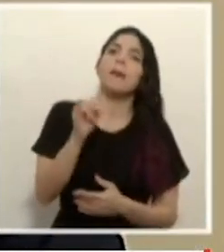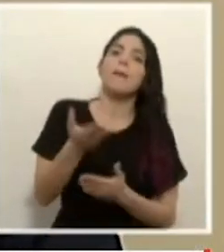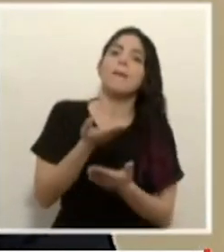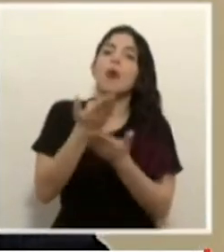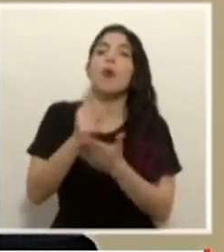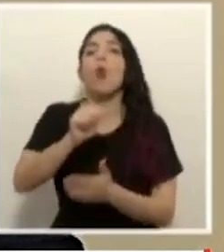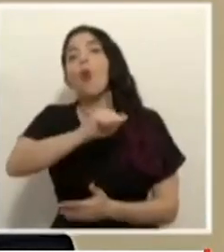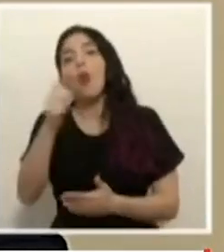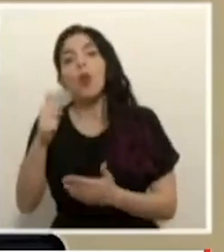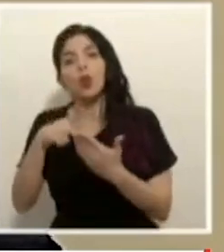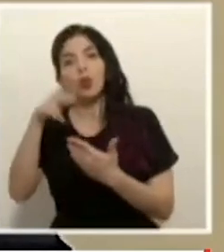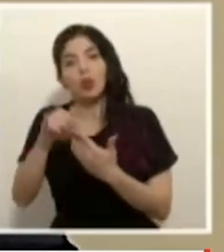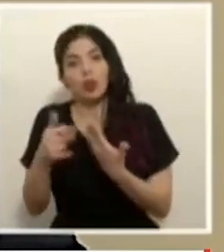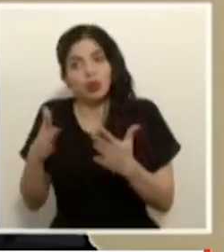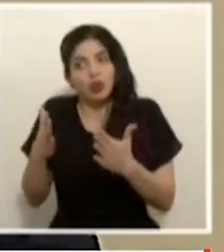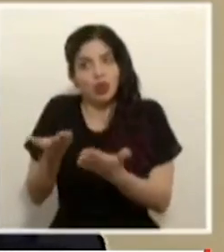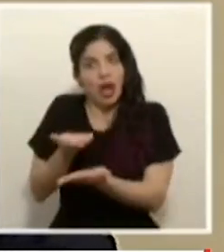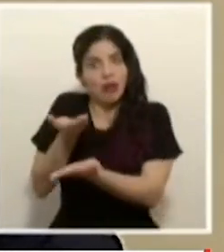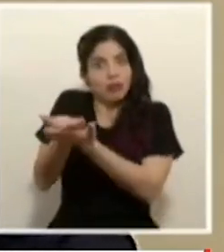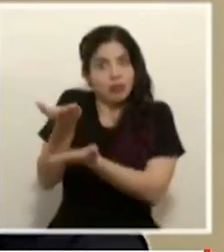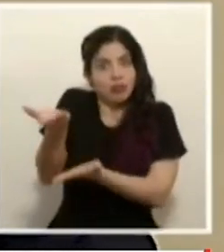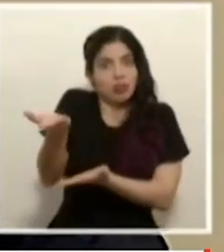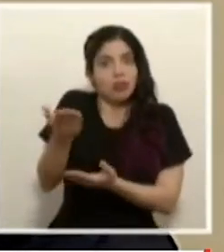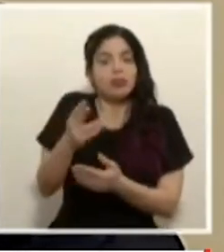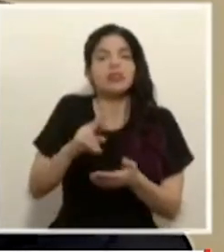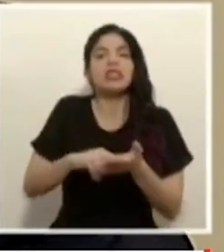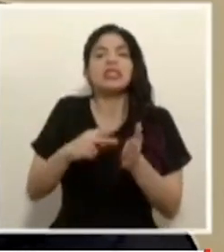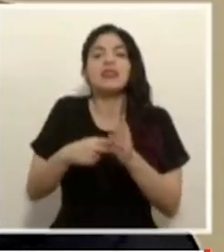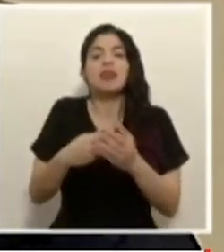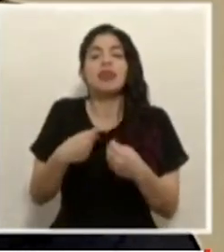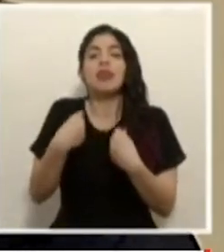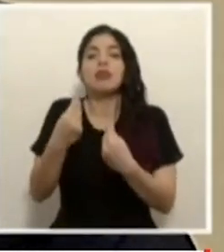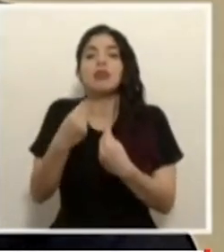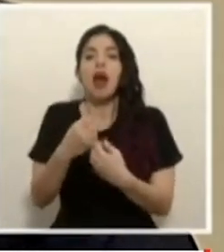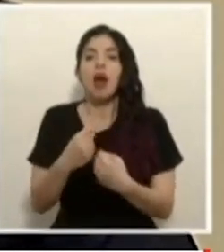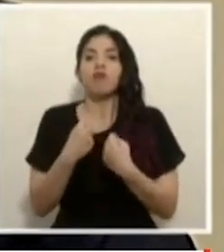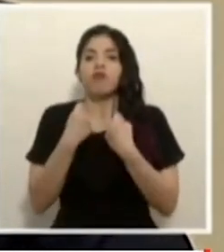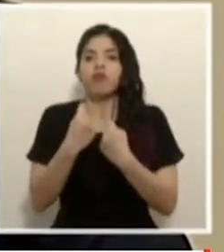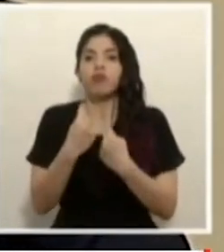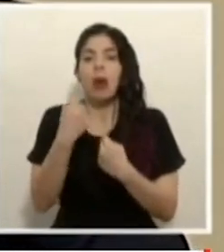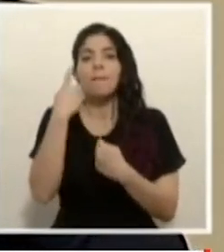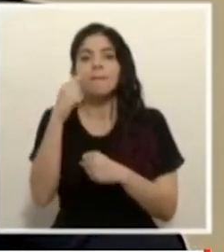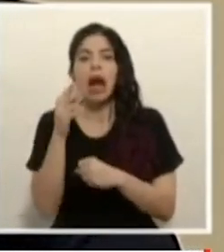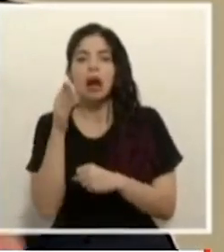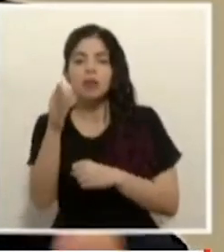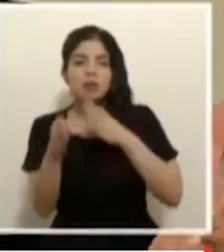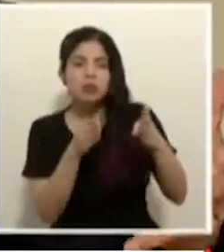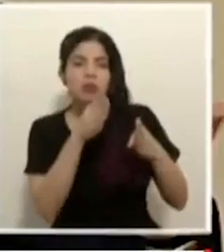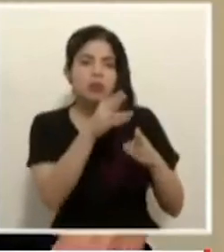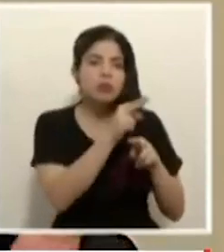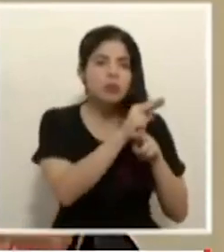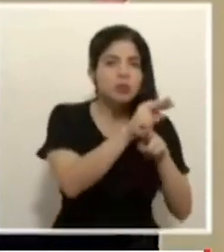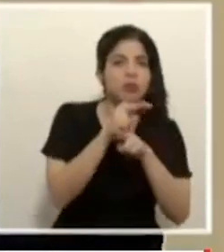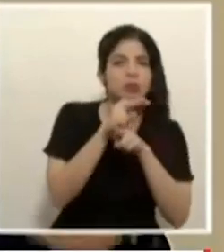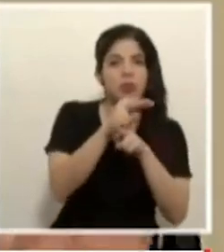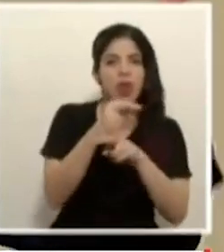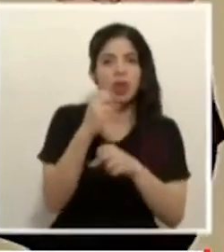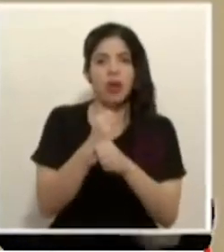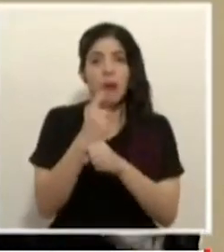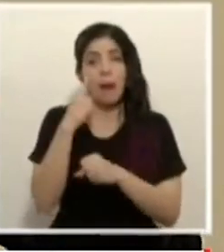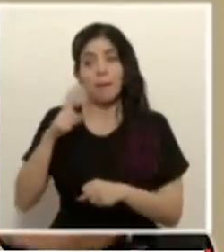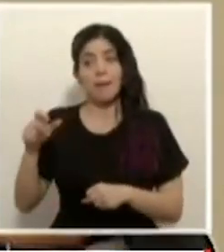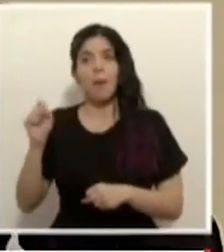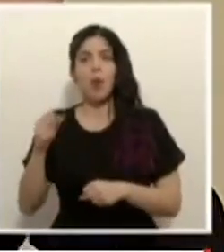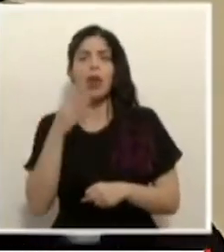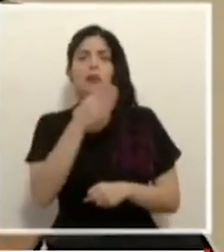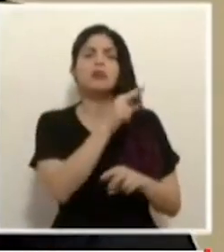proyecto que está en la corriente que es el fortalecimiento de la inspección laboral ¿para qué? para que se pueda inspeccionar que